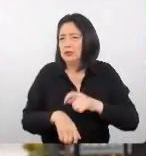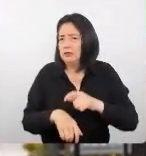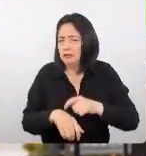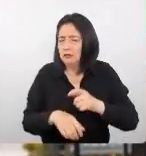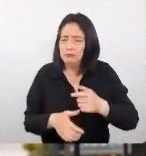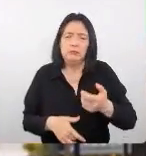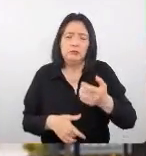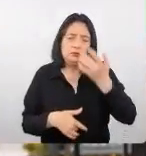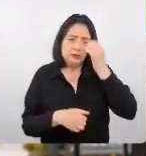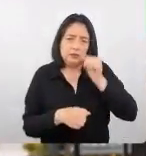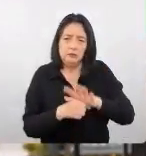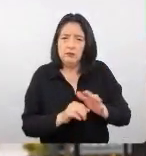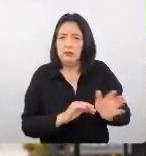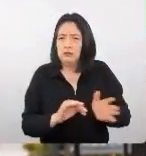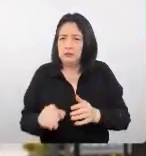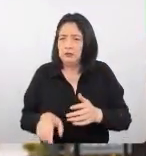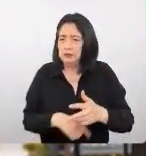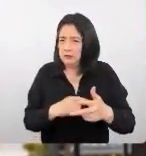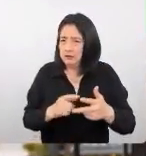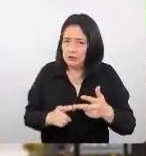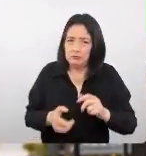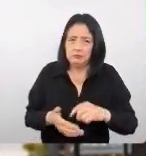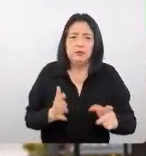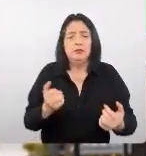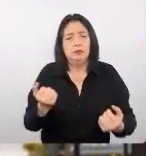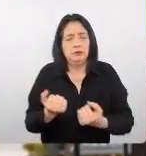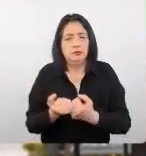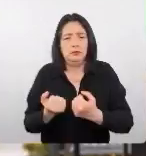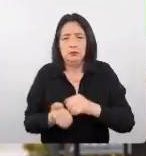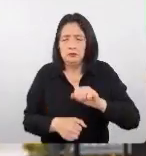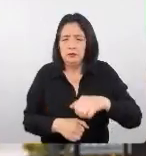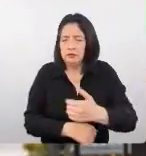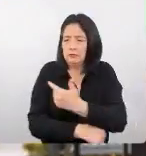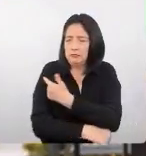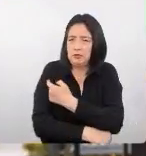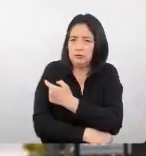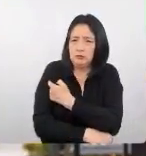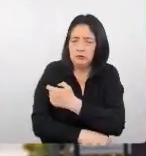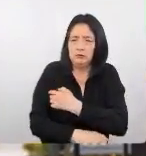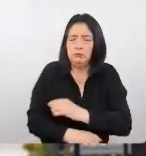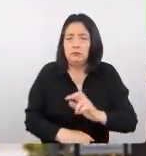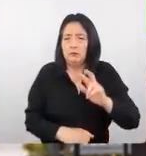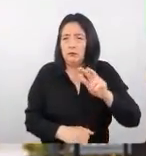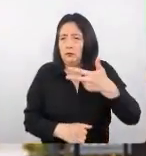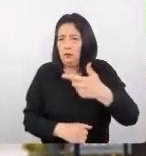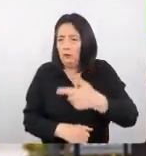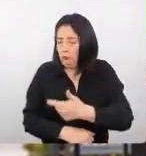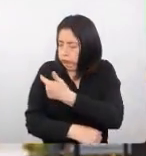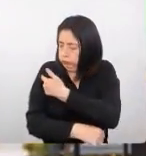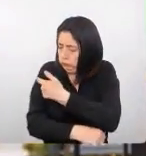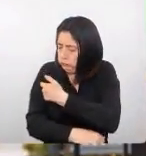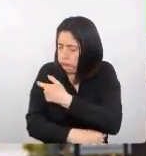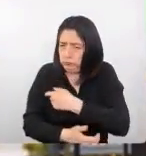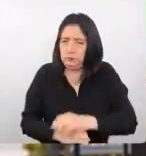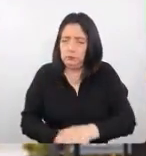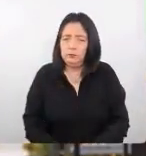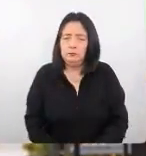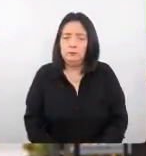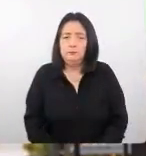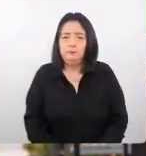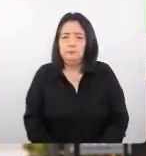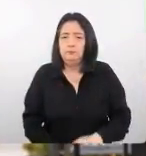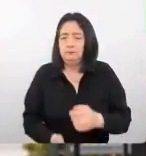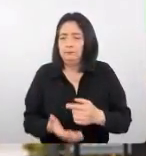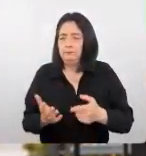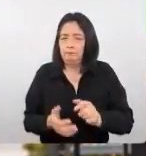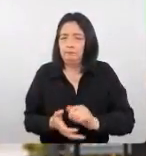y por otro lado se está reforzando la vacunación con una tercera dosis de Pfizer que justamente es